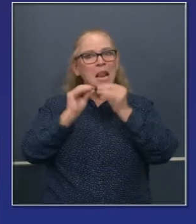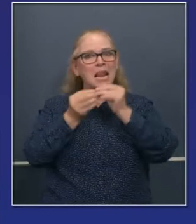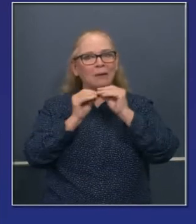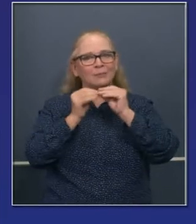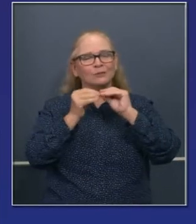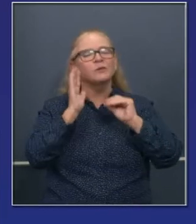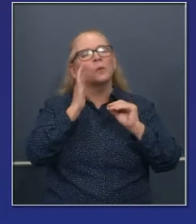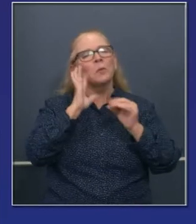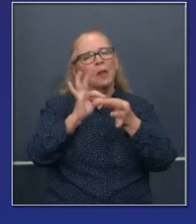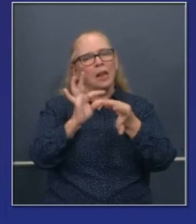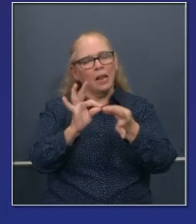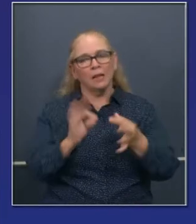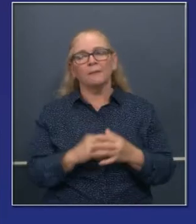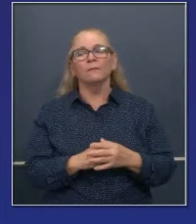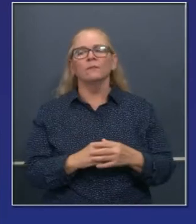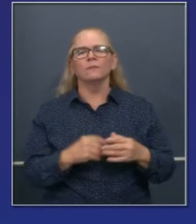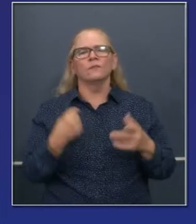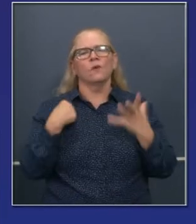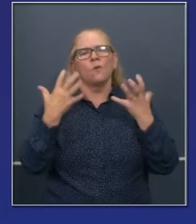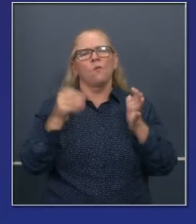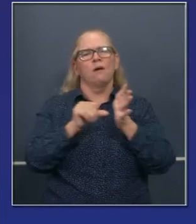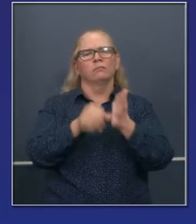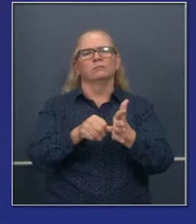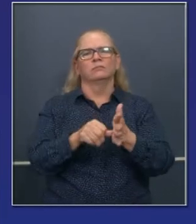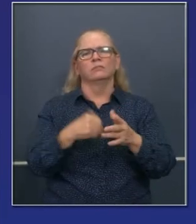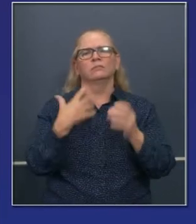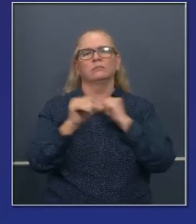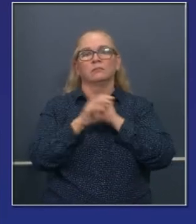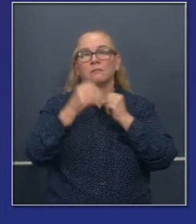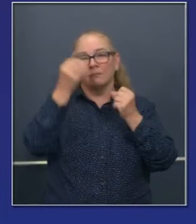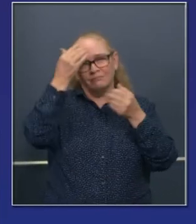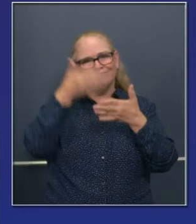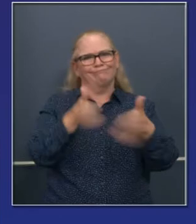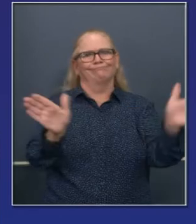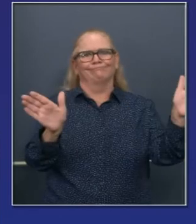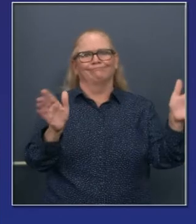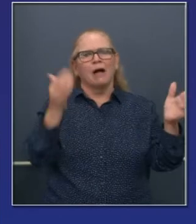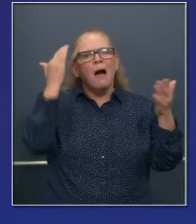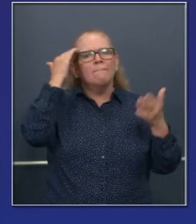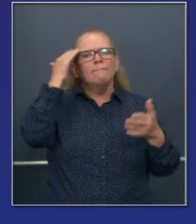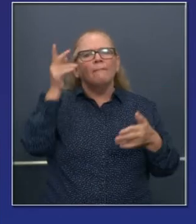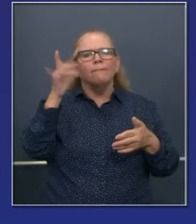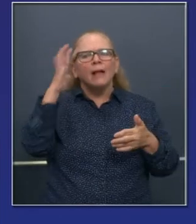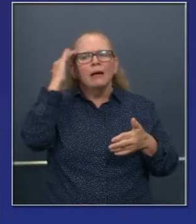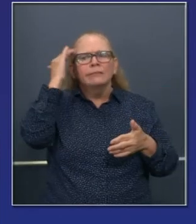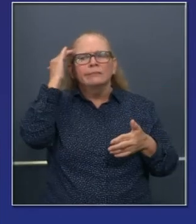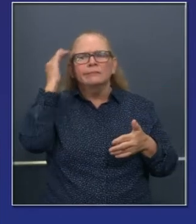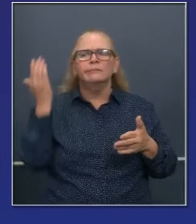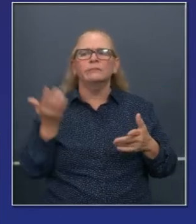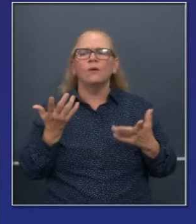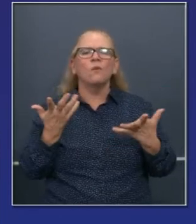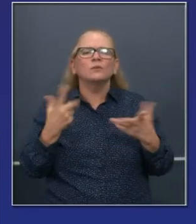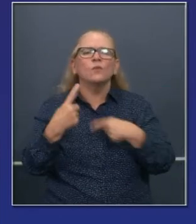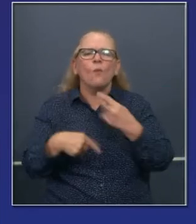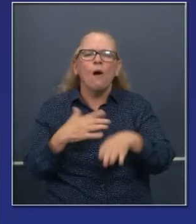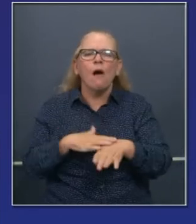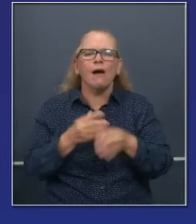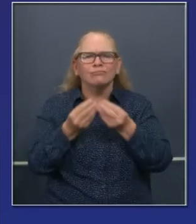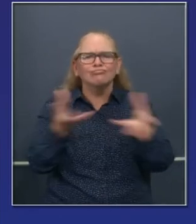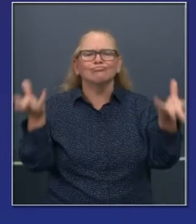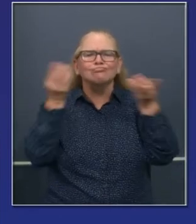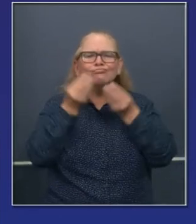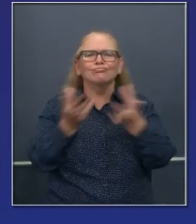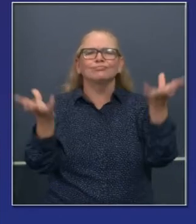al respecto. Tenemos que saber cómo hacer públicas estas campañas para que la gente esté muy entrada y todas las personas que dan